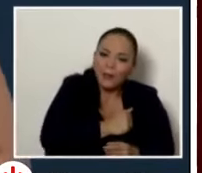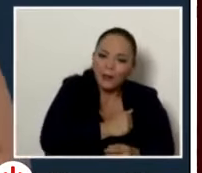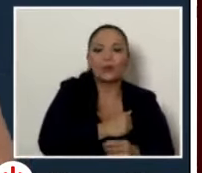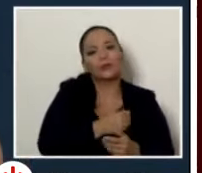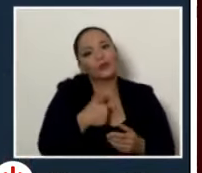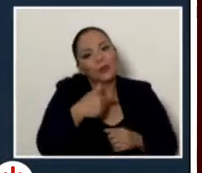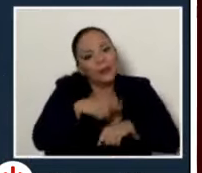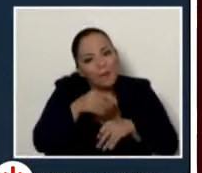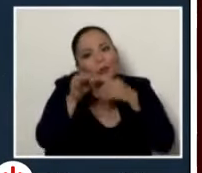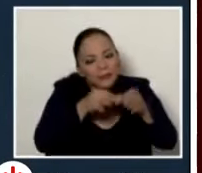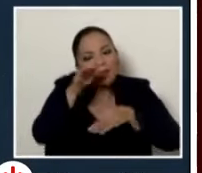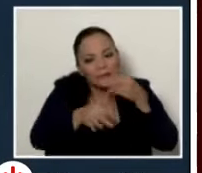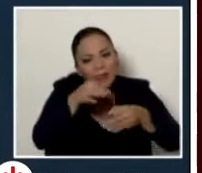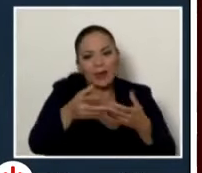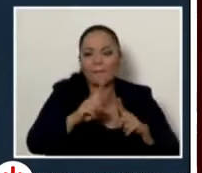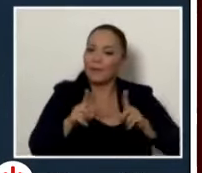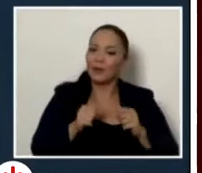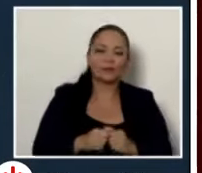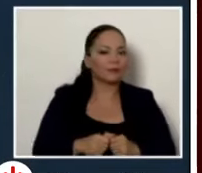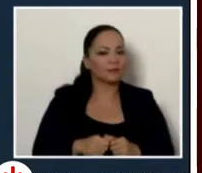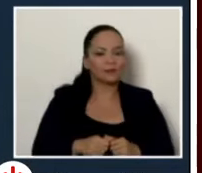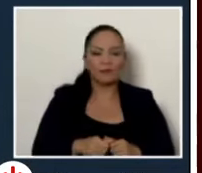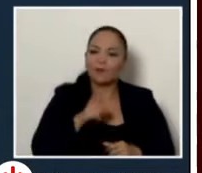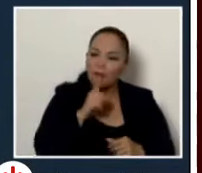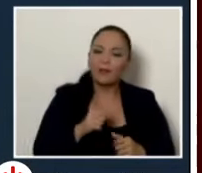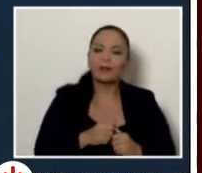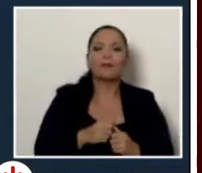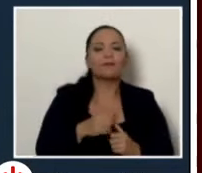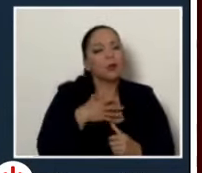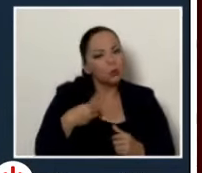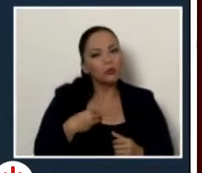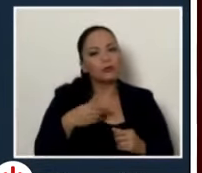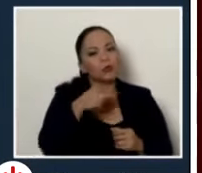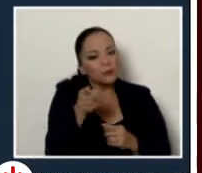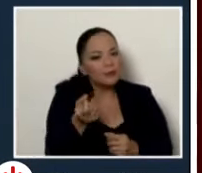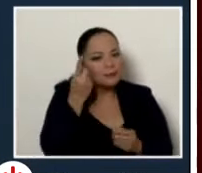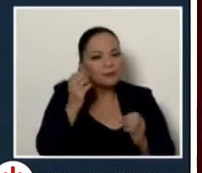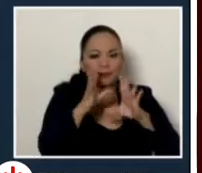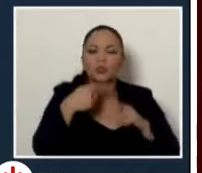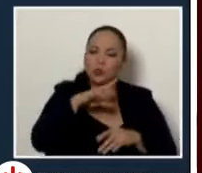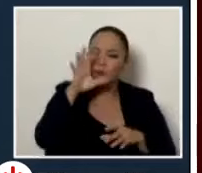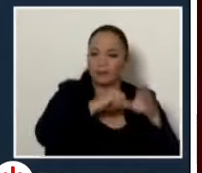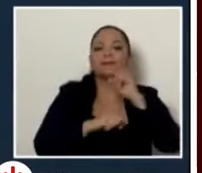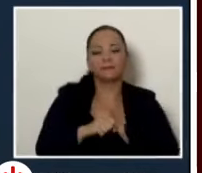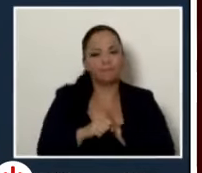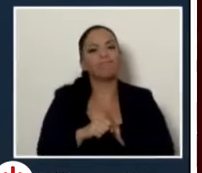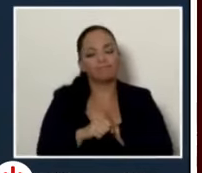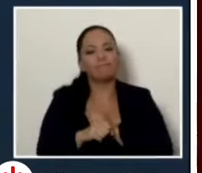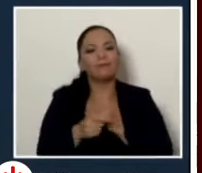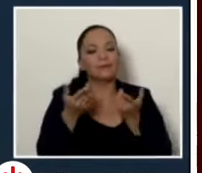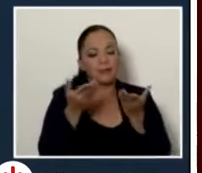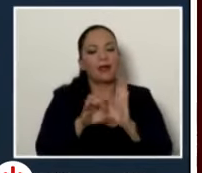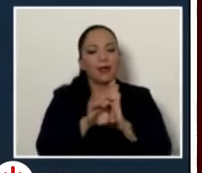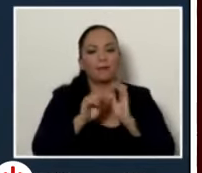explicarles esto pero es que quiero darles esa claridad de que es lo que encontramos con este ejemplo pero